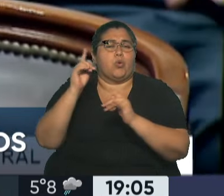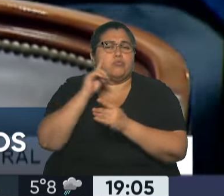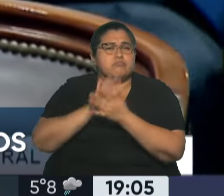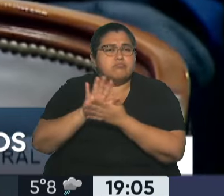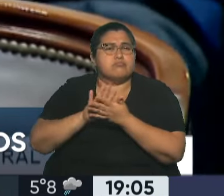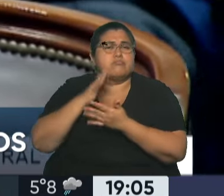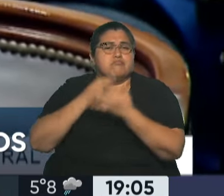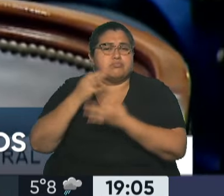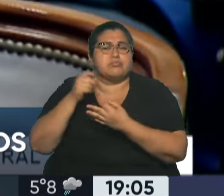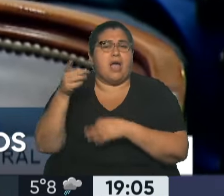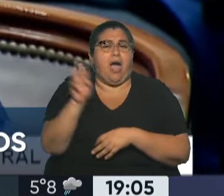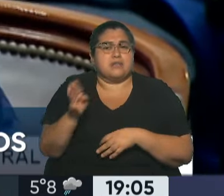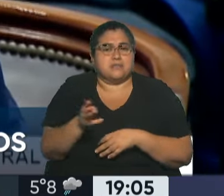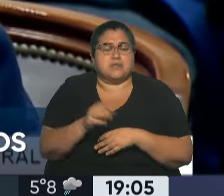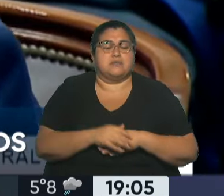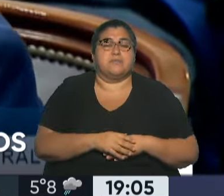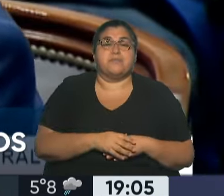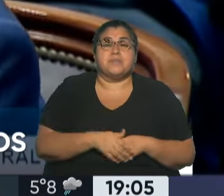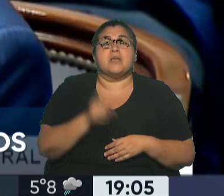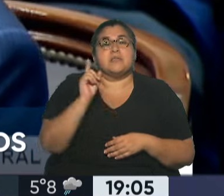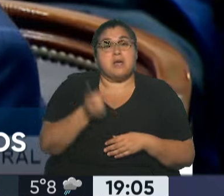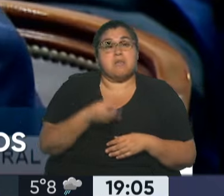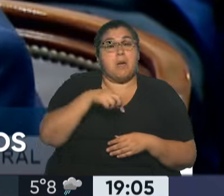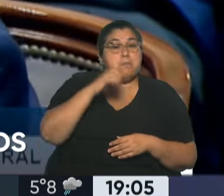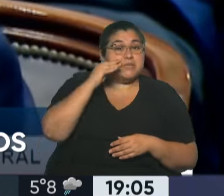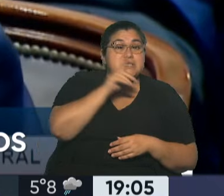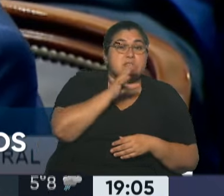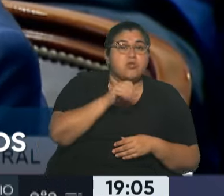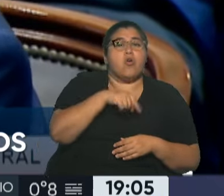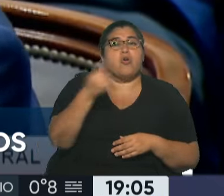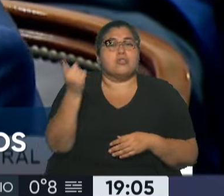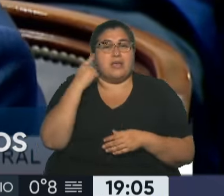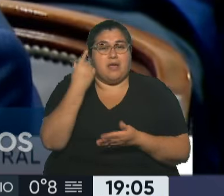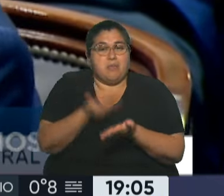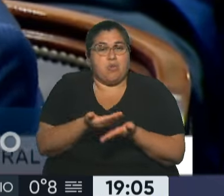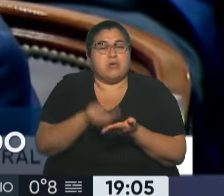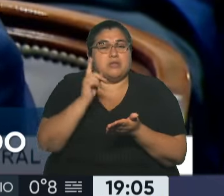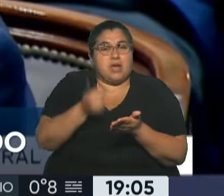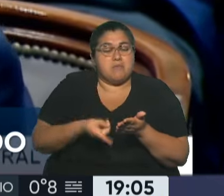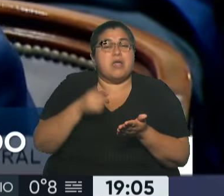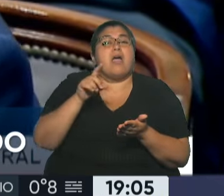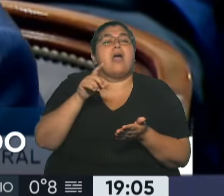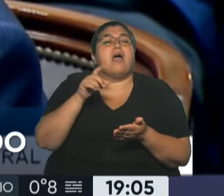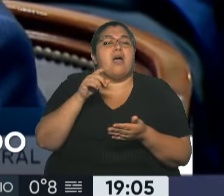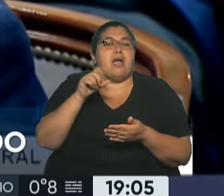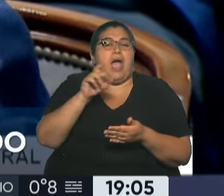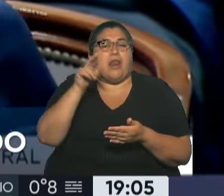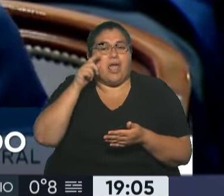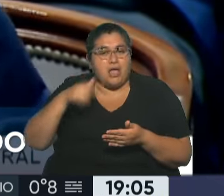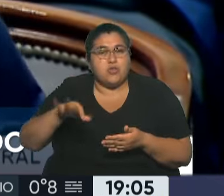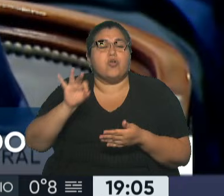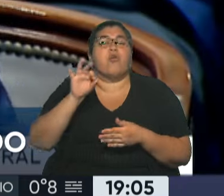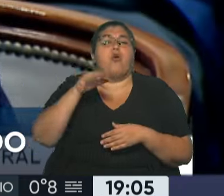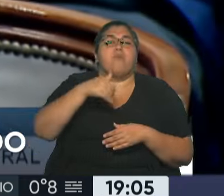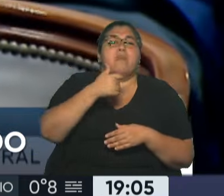sustentabilidad de las jubilaciones. Además de Pichetto, la iniciativa lleva a las firmas de Oscar Agost, Carreño, Nicolás